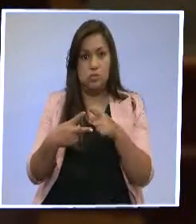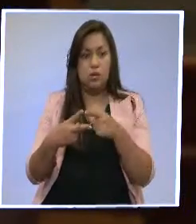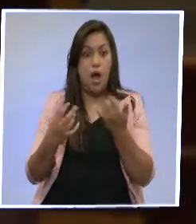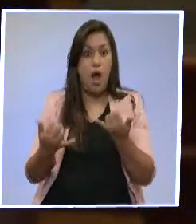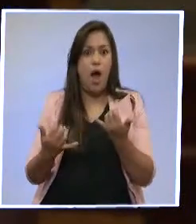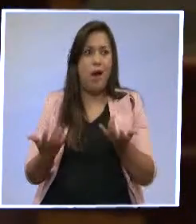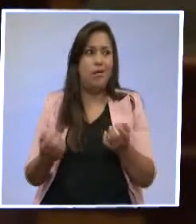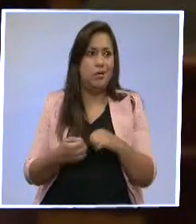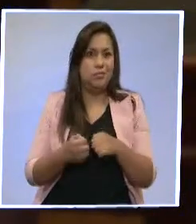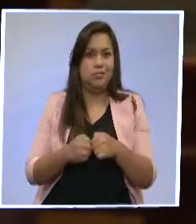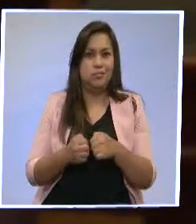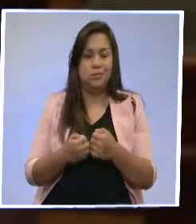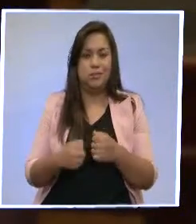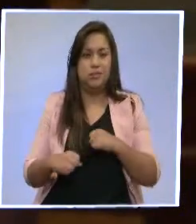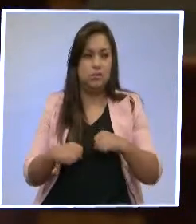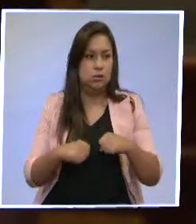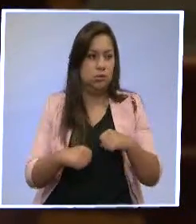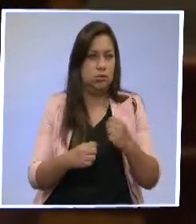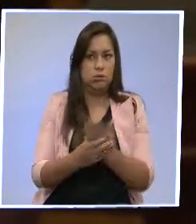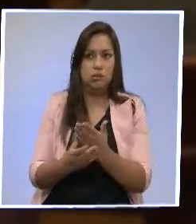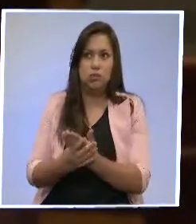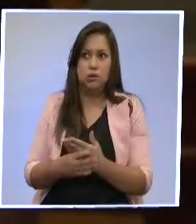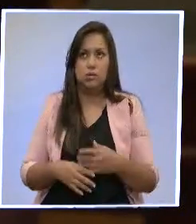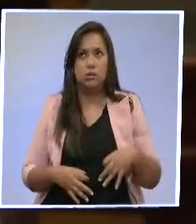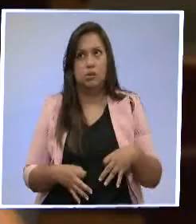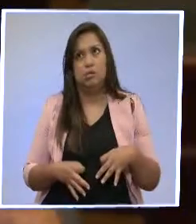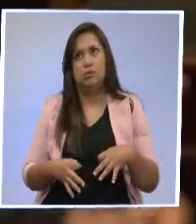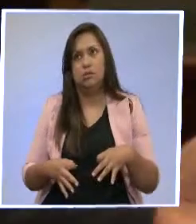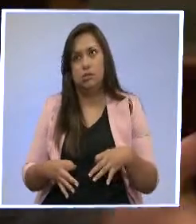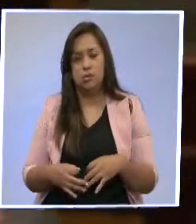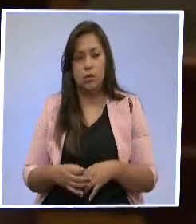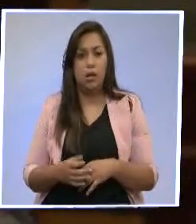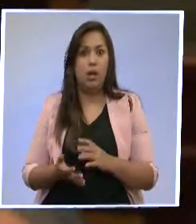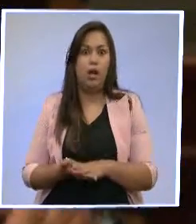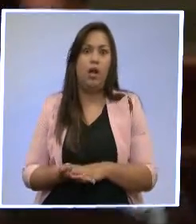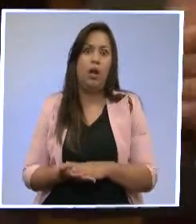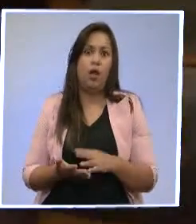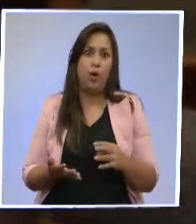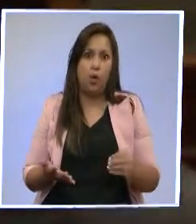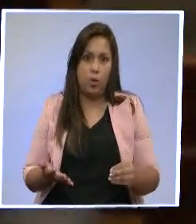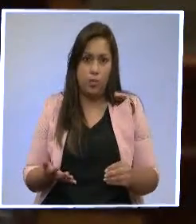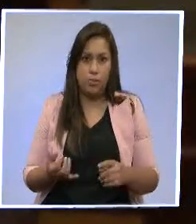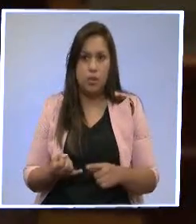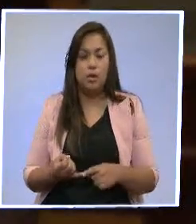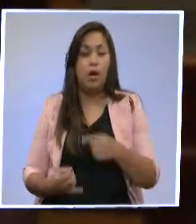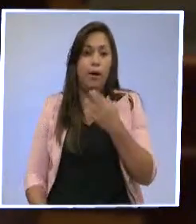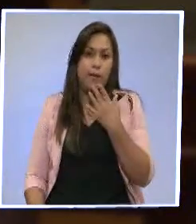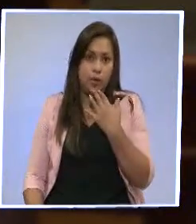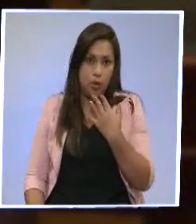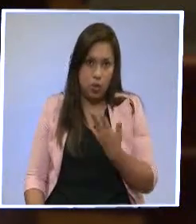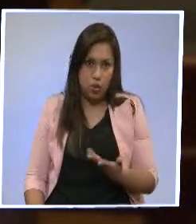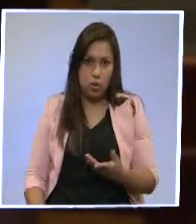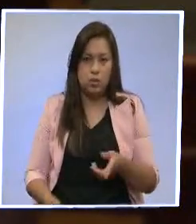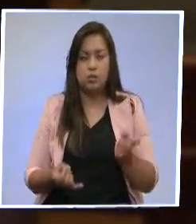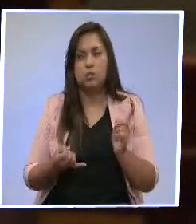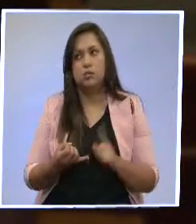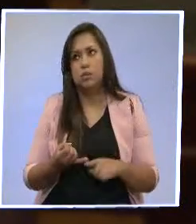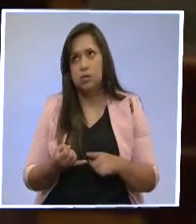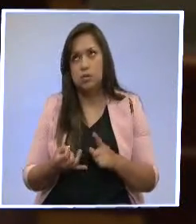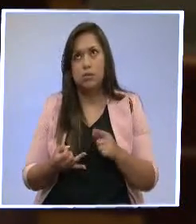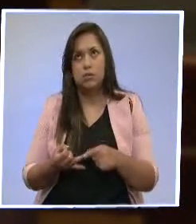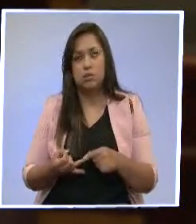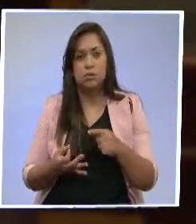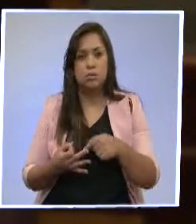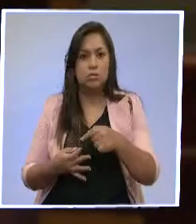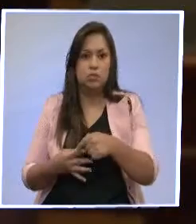tenemos ahora, ¿no es cierto?, trámites engorrosos. Que usted tiene que ir con la copia de la cédula y ahora le piden a colores, ¿no es cierto?, para cualquier trámite. Ya